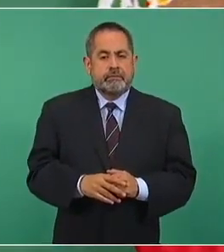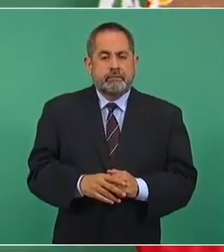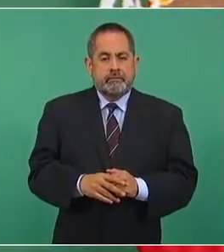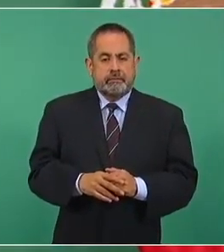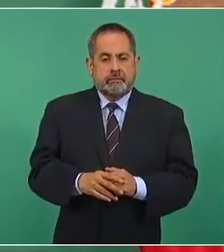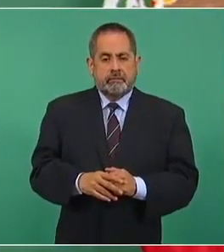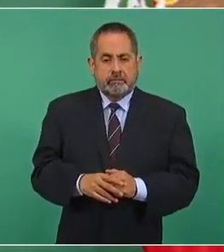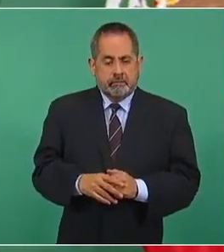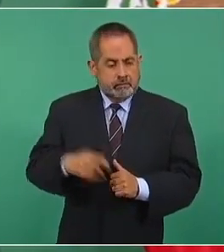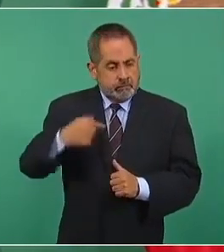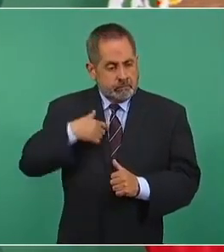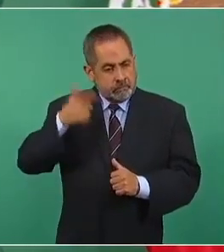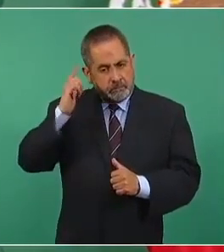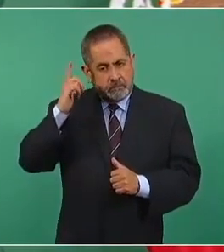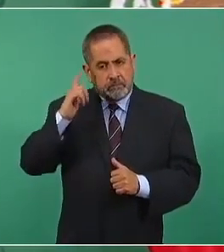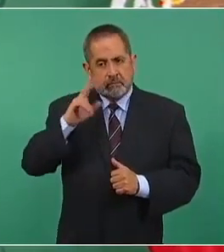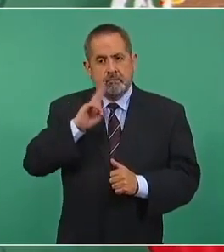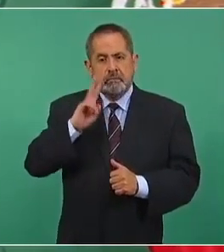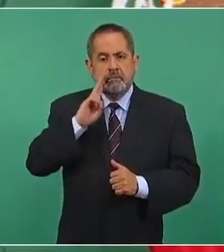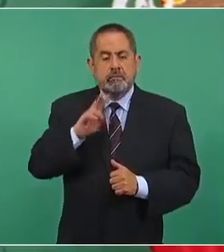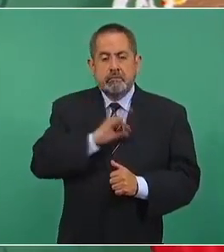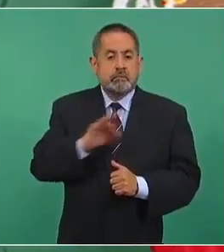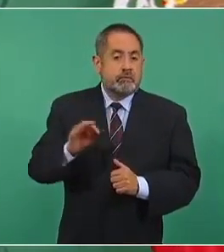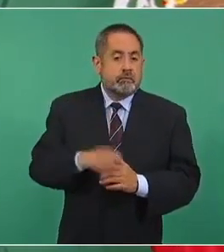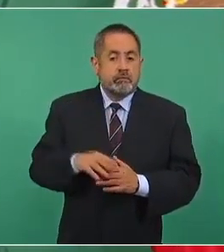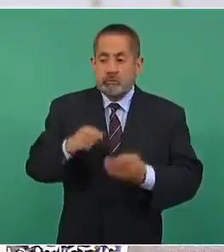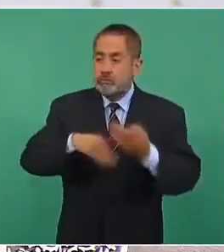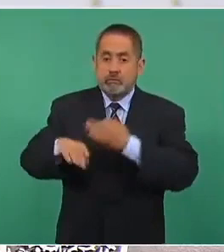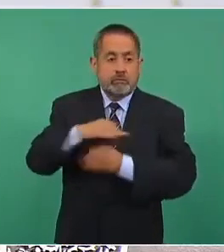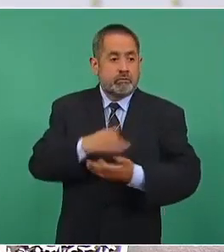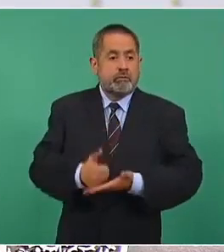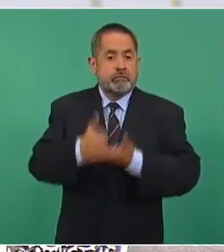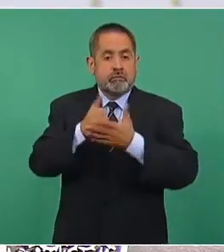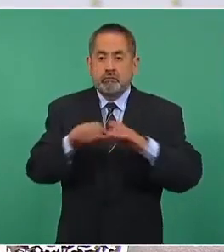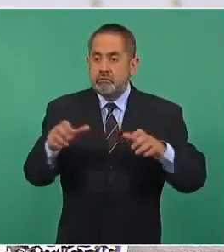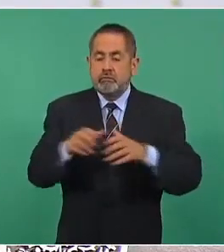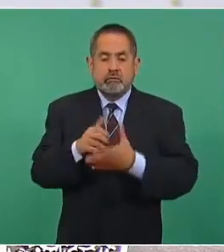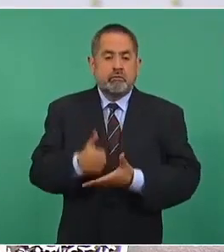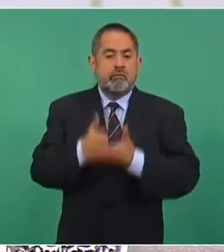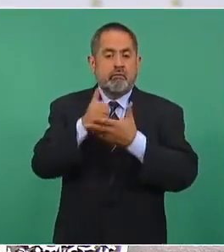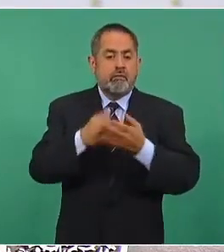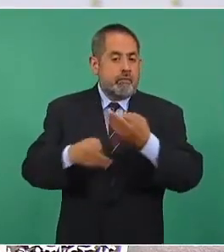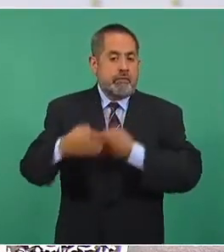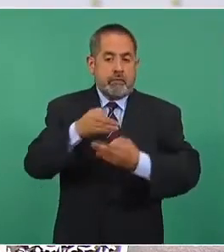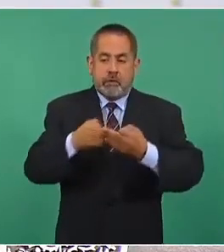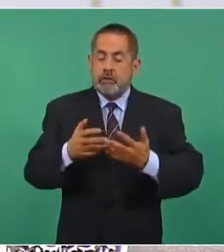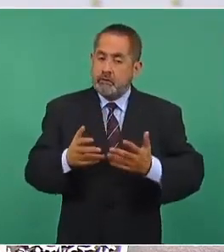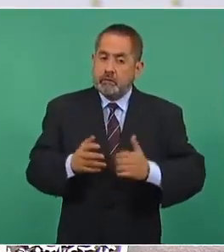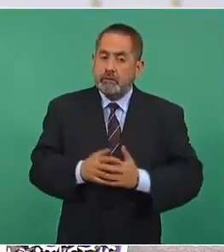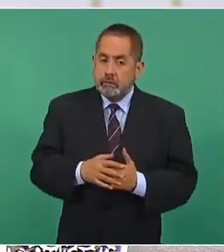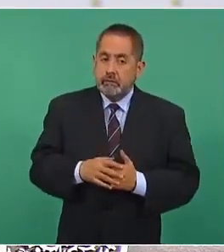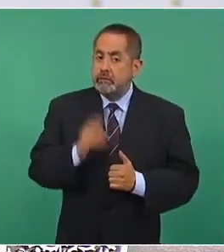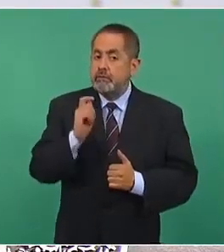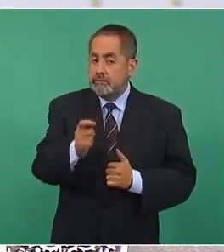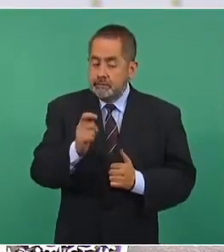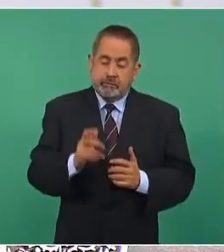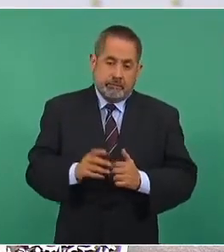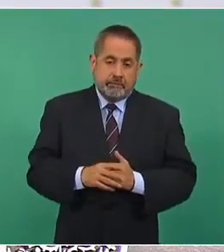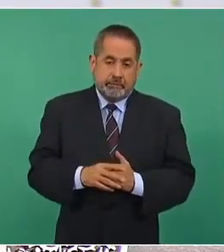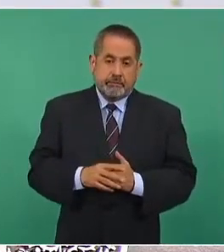yo espero que todos ayudemos, porque lo que